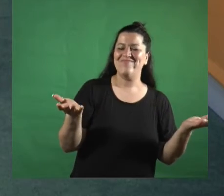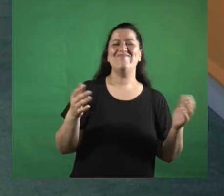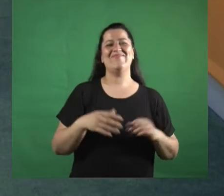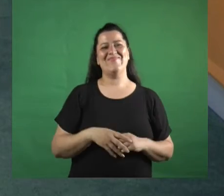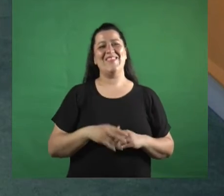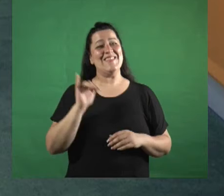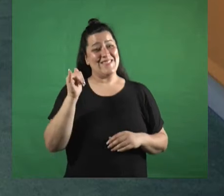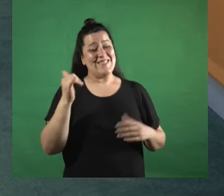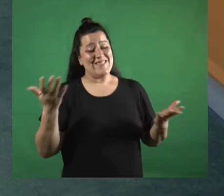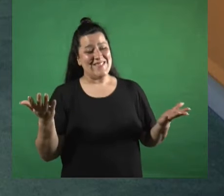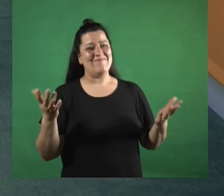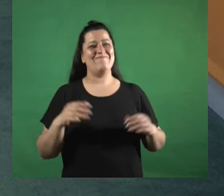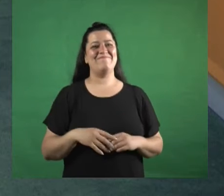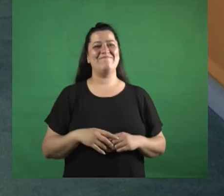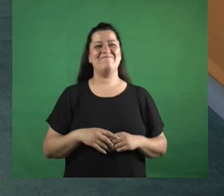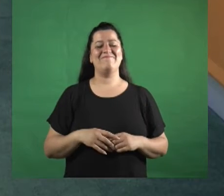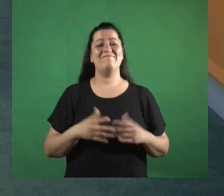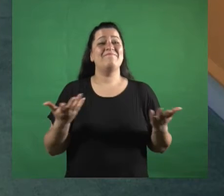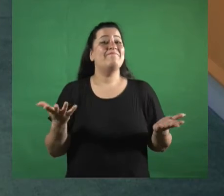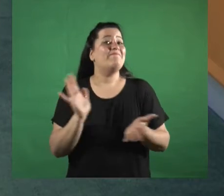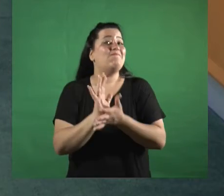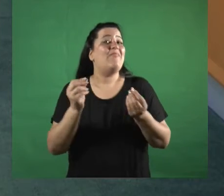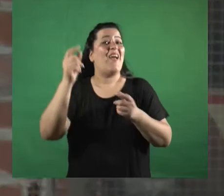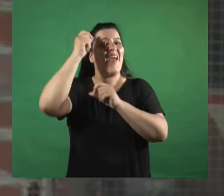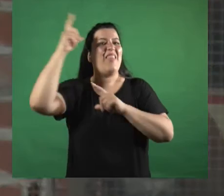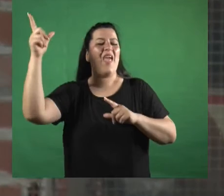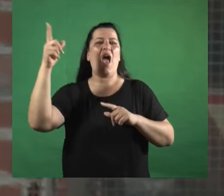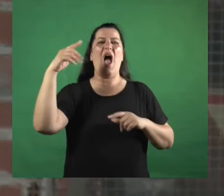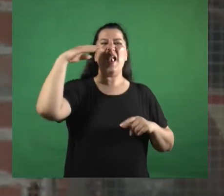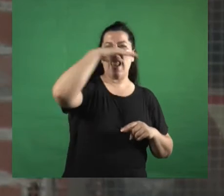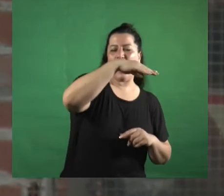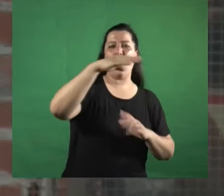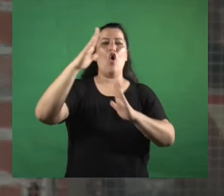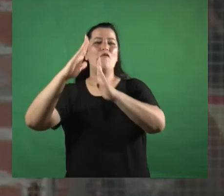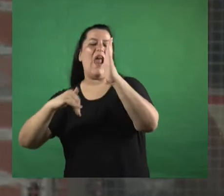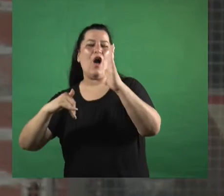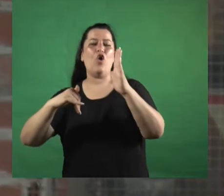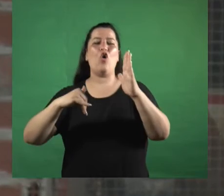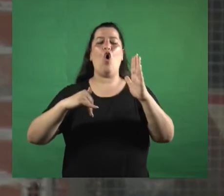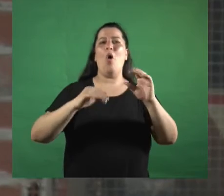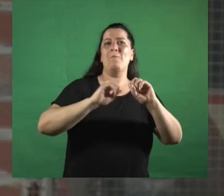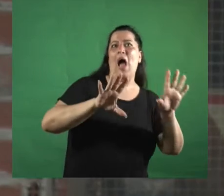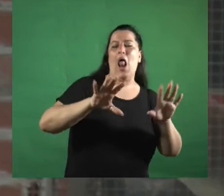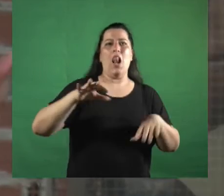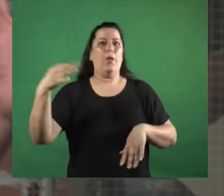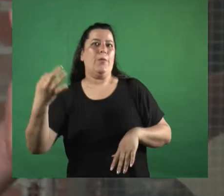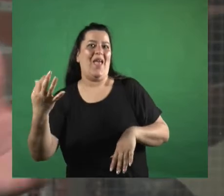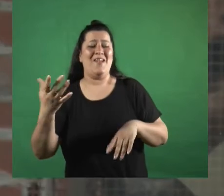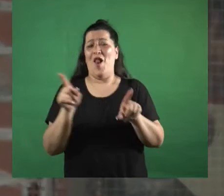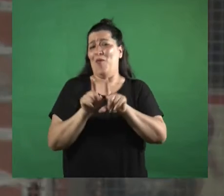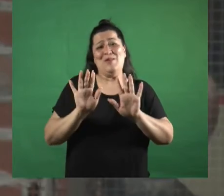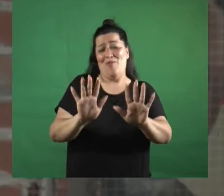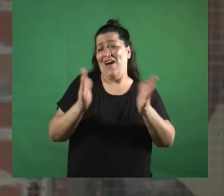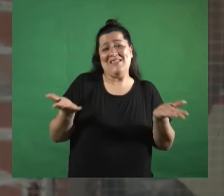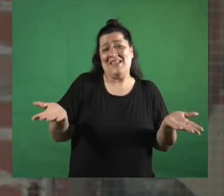tremendo claro es la idea de que lo negro y lo blanco es bueno y malo es viejo como la biblia misma si se